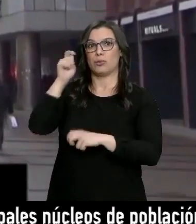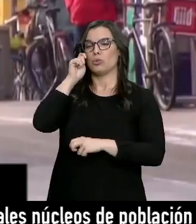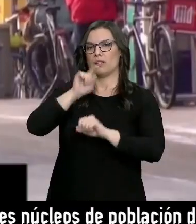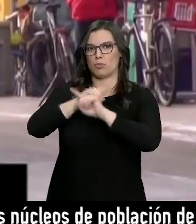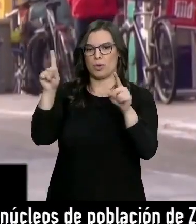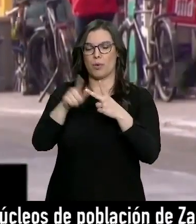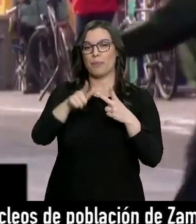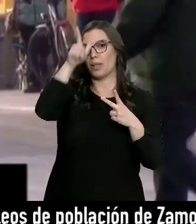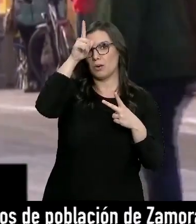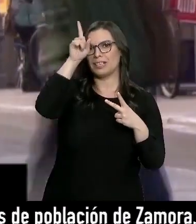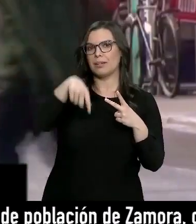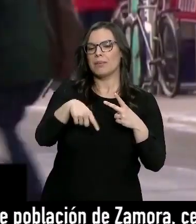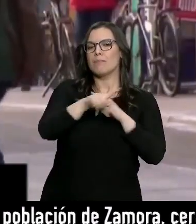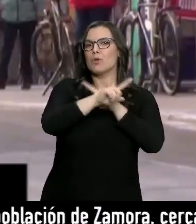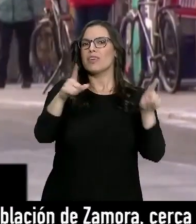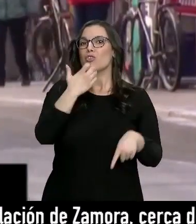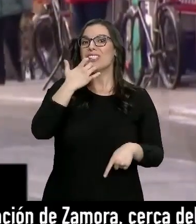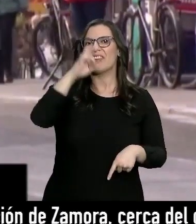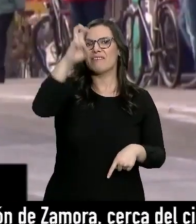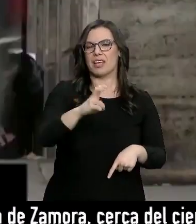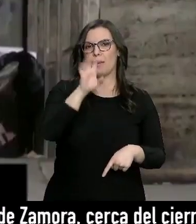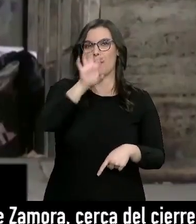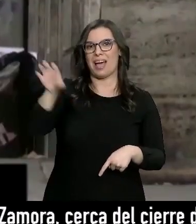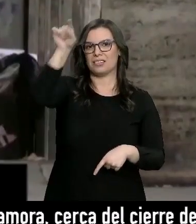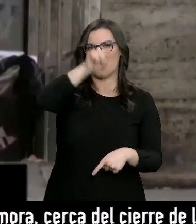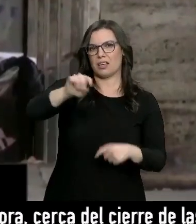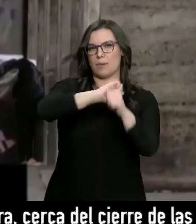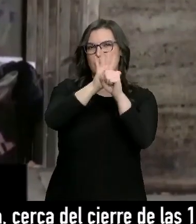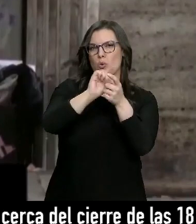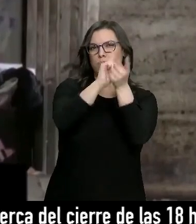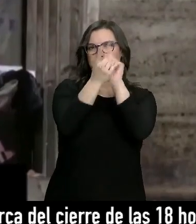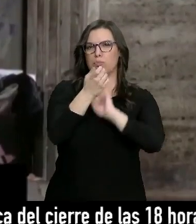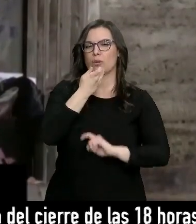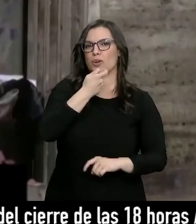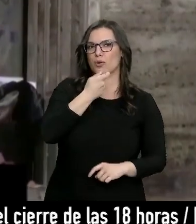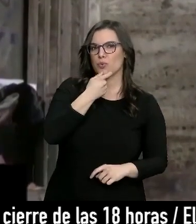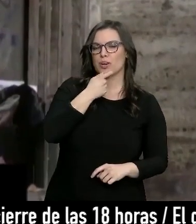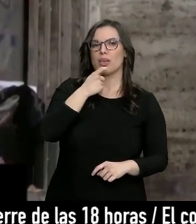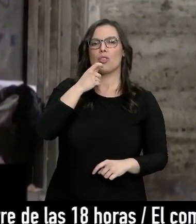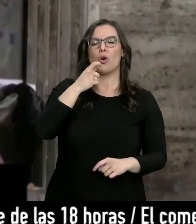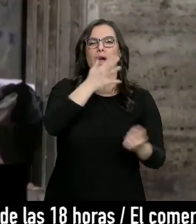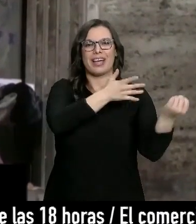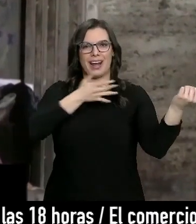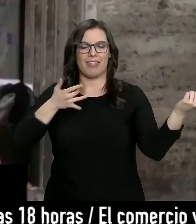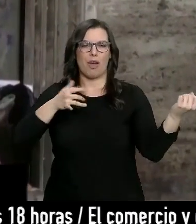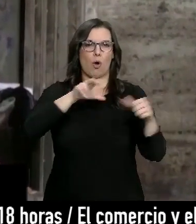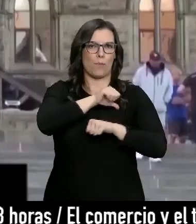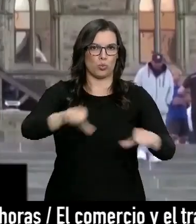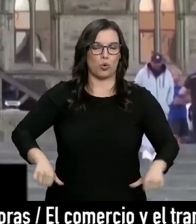Alemania también veta a turistas que vengan de países donde haya mutaciones del virus, como Reino Unido, Irlanda o Portugal.